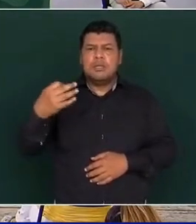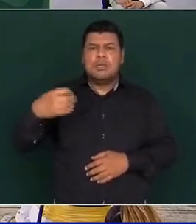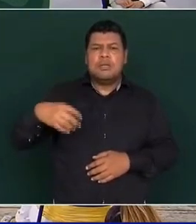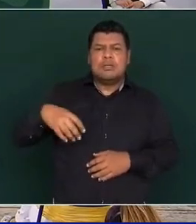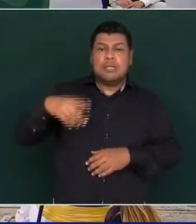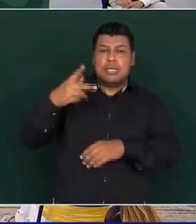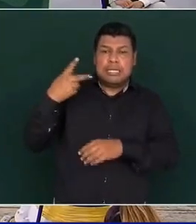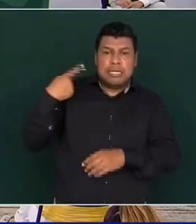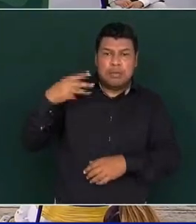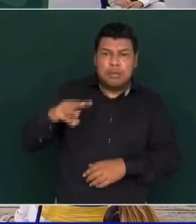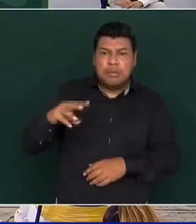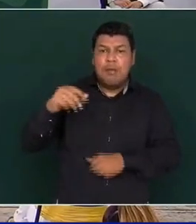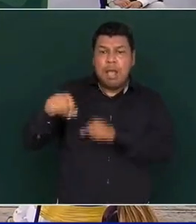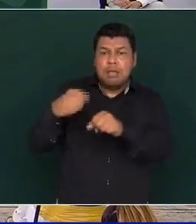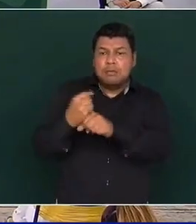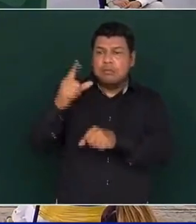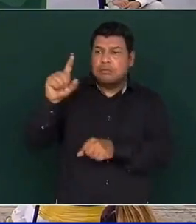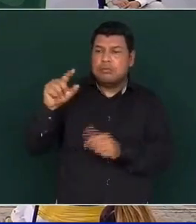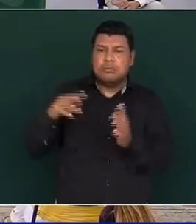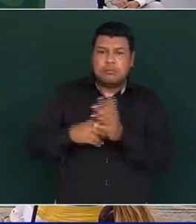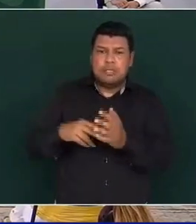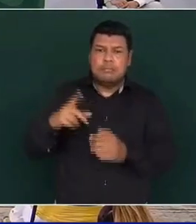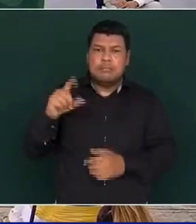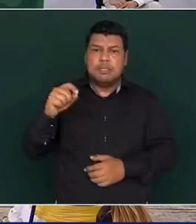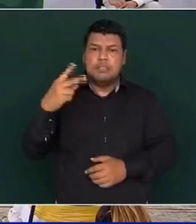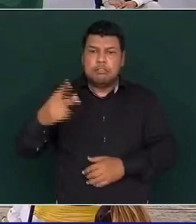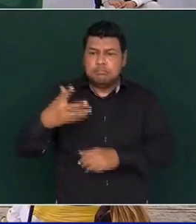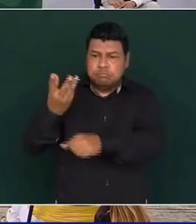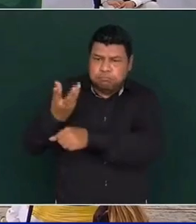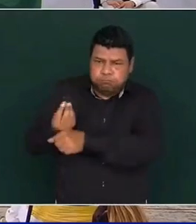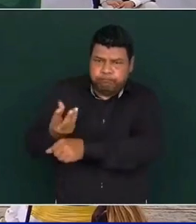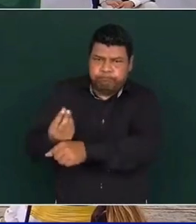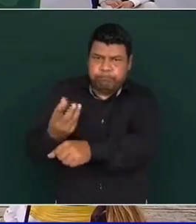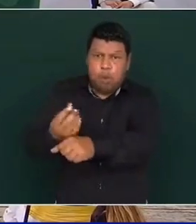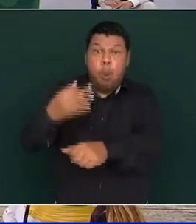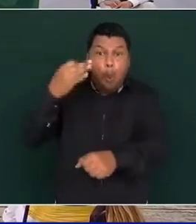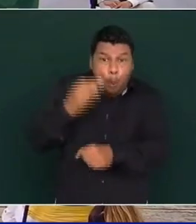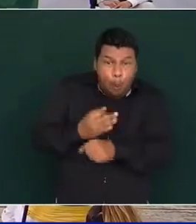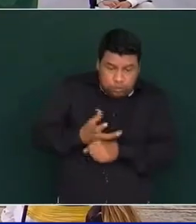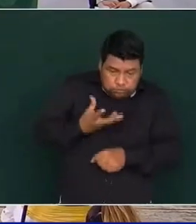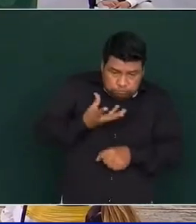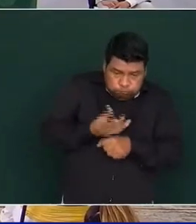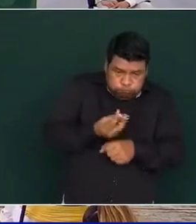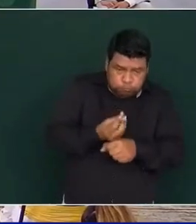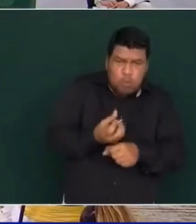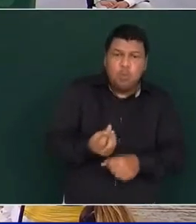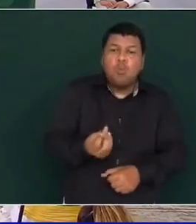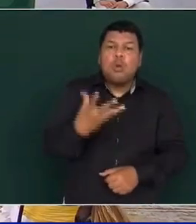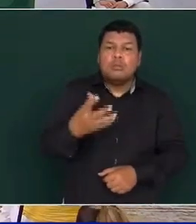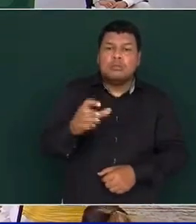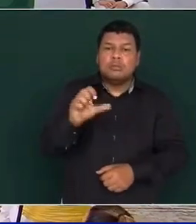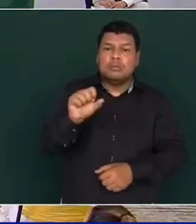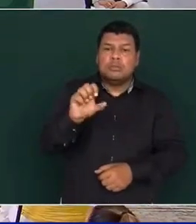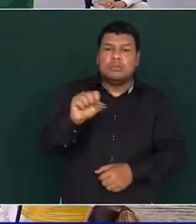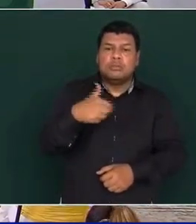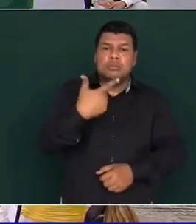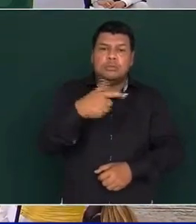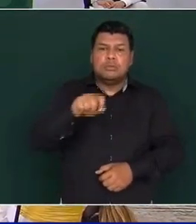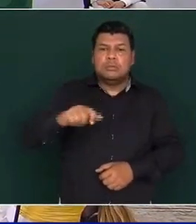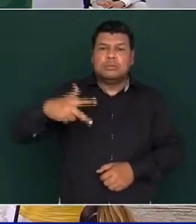el 22, se tiene un avance físico de 67.8